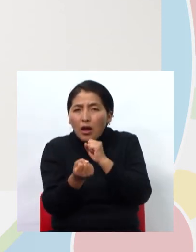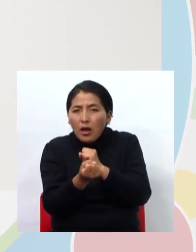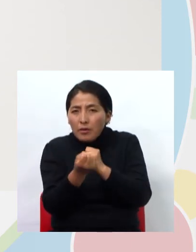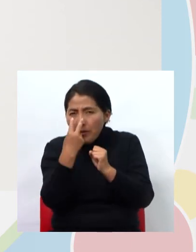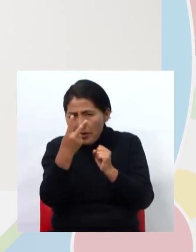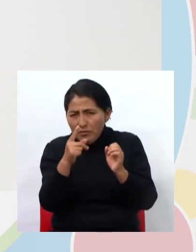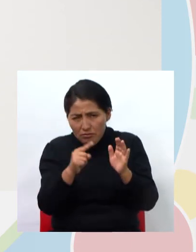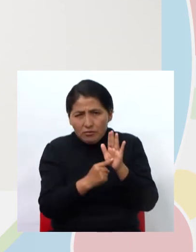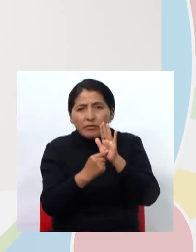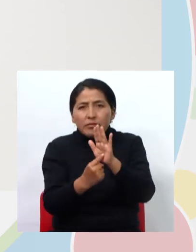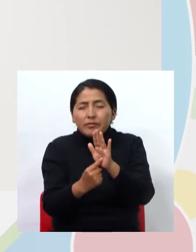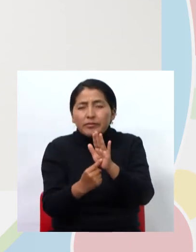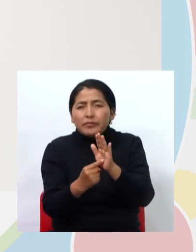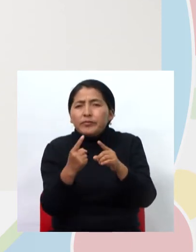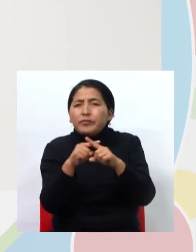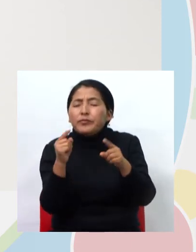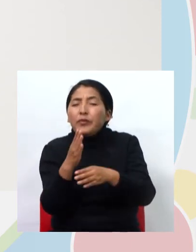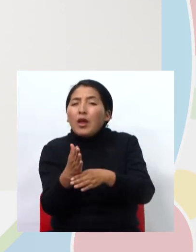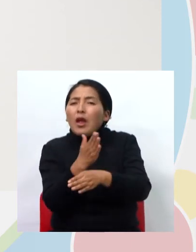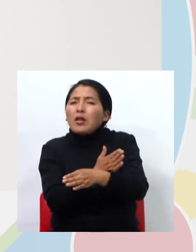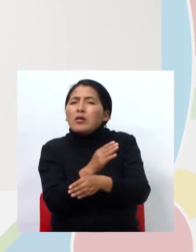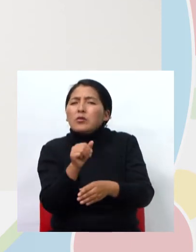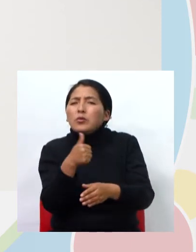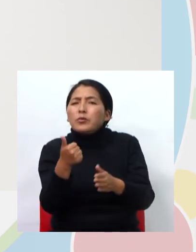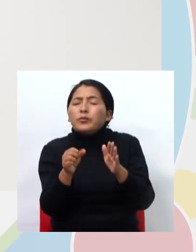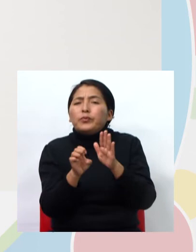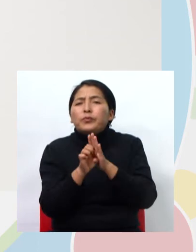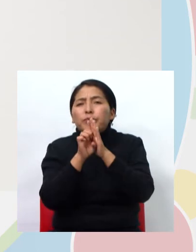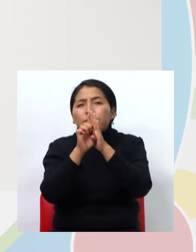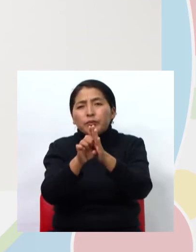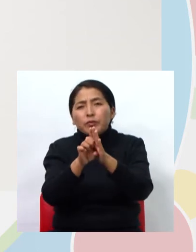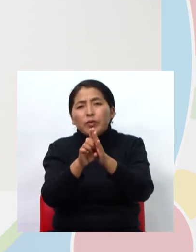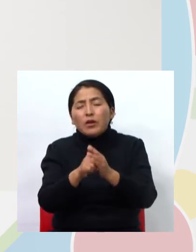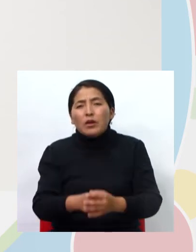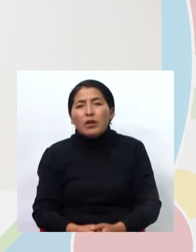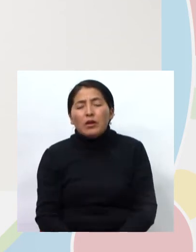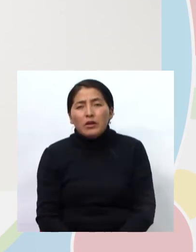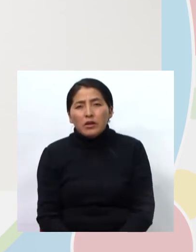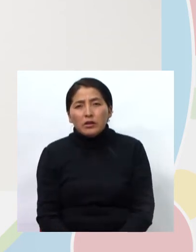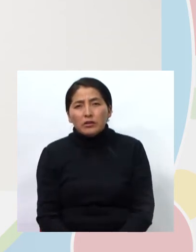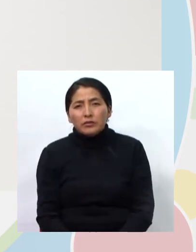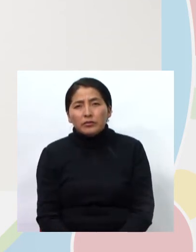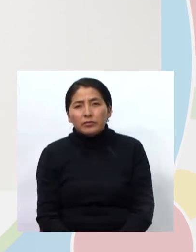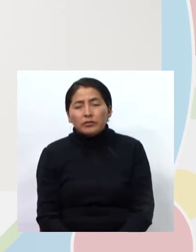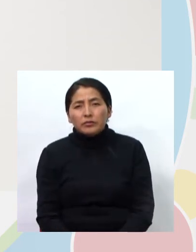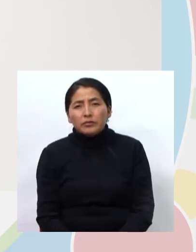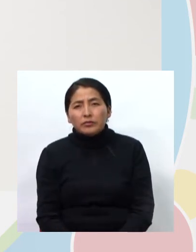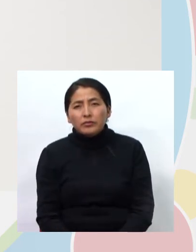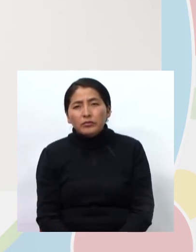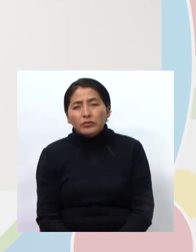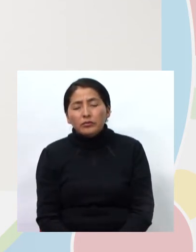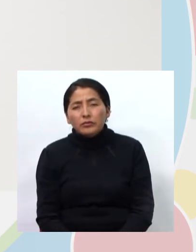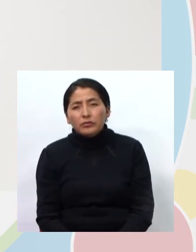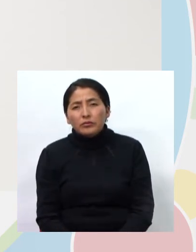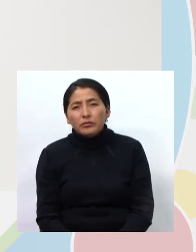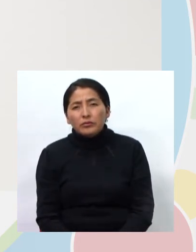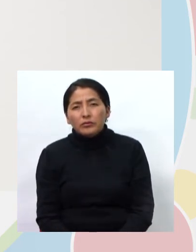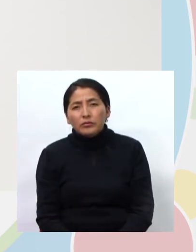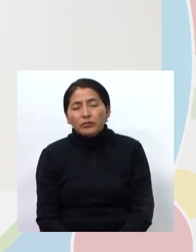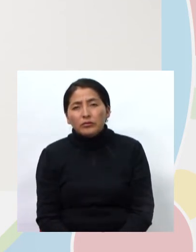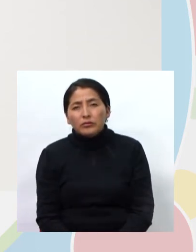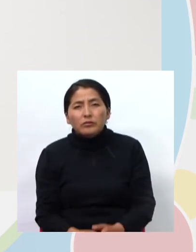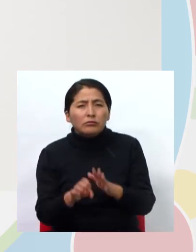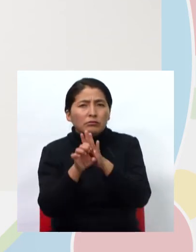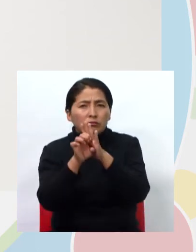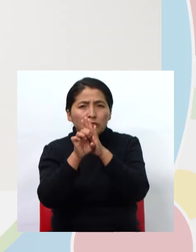avión. Fíjense bien. Árbol termina en L. Avión termina en N. ¿Qué